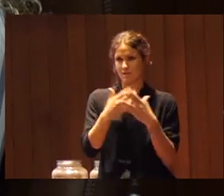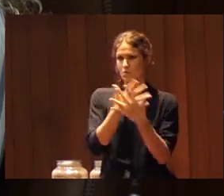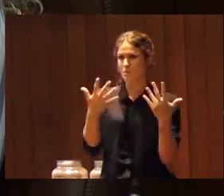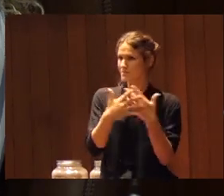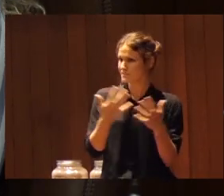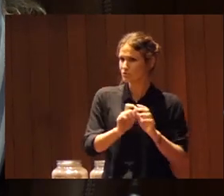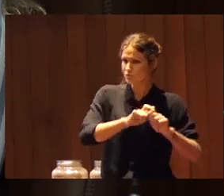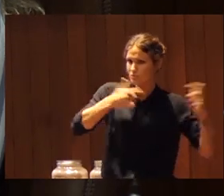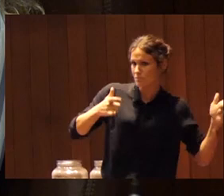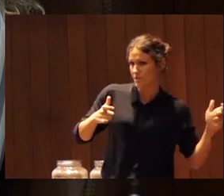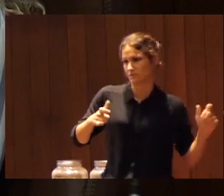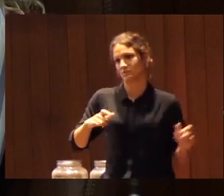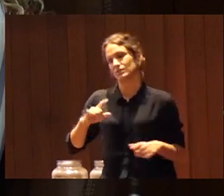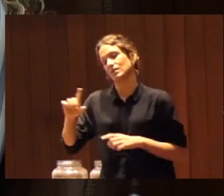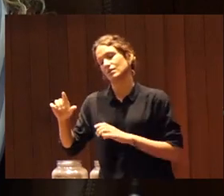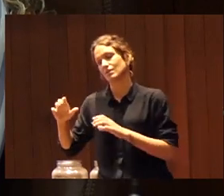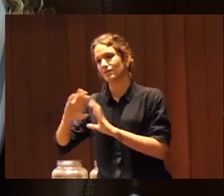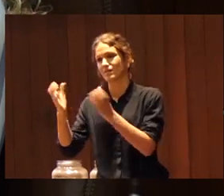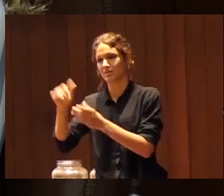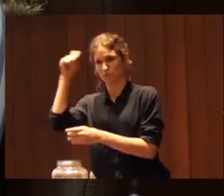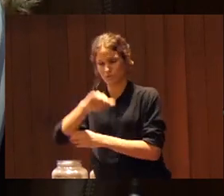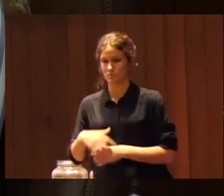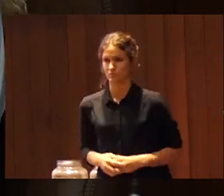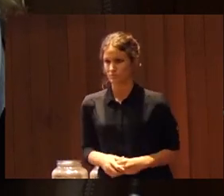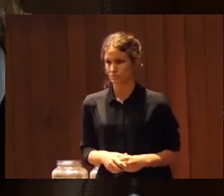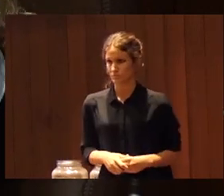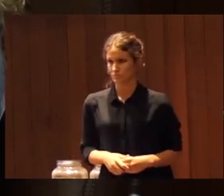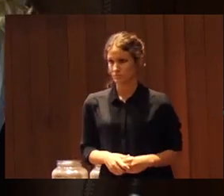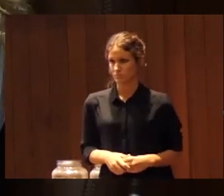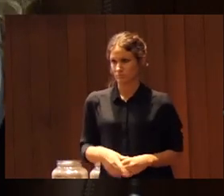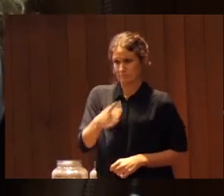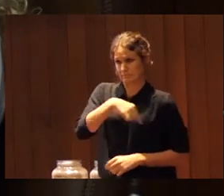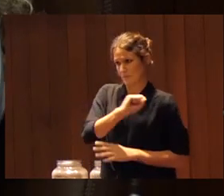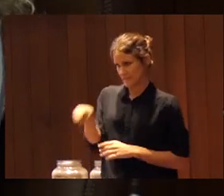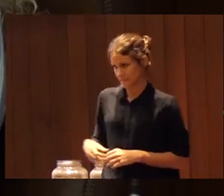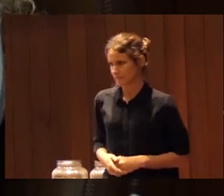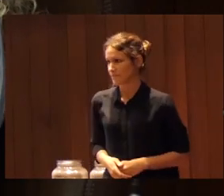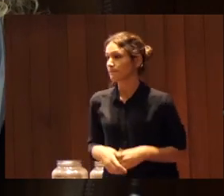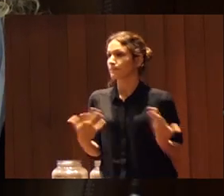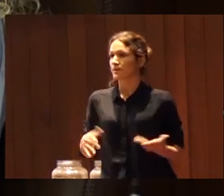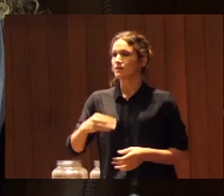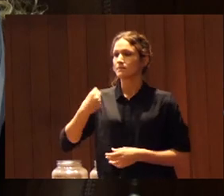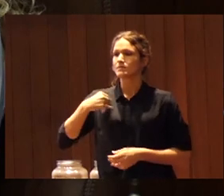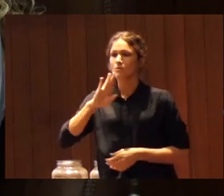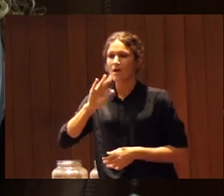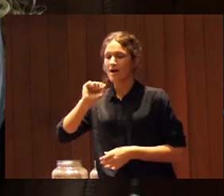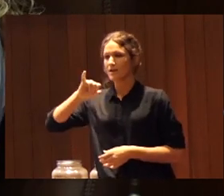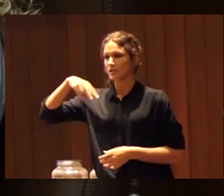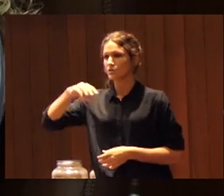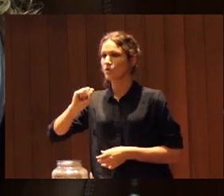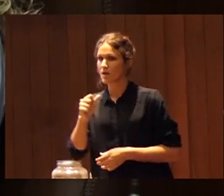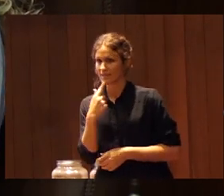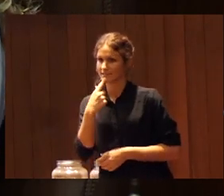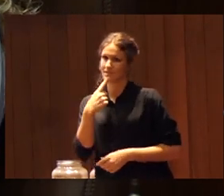incluso la categoría masculina entonces como decía hay contextos hay momentos y hay